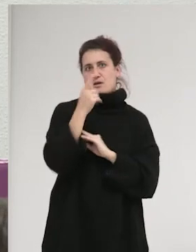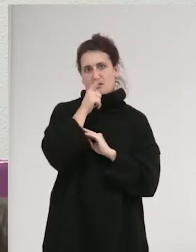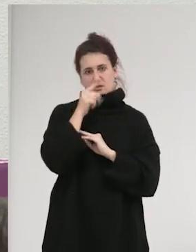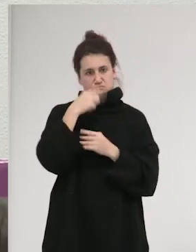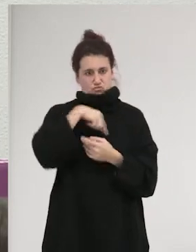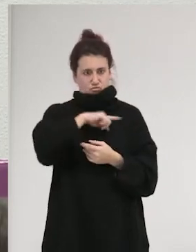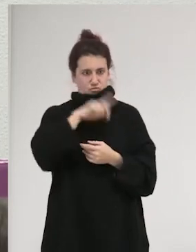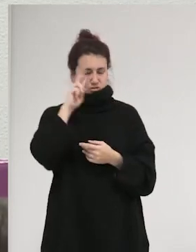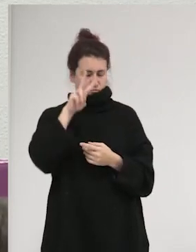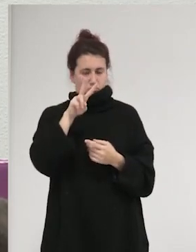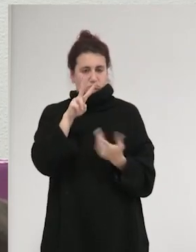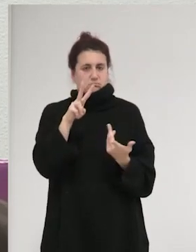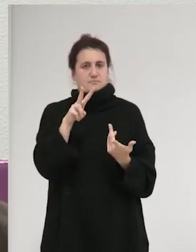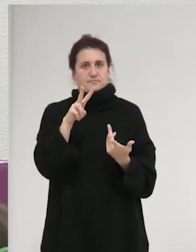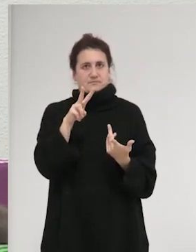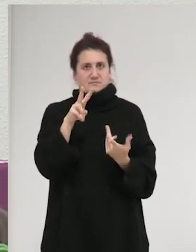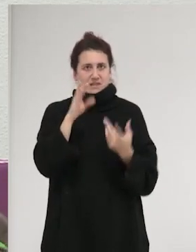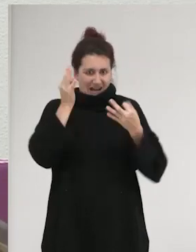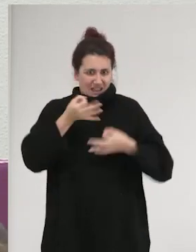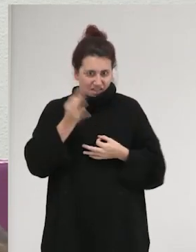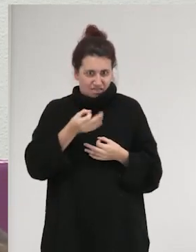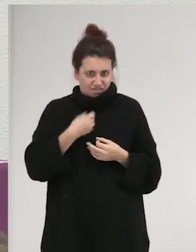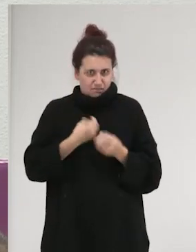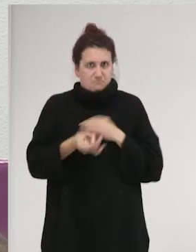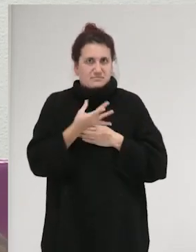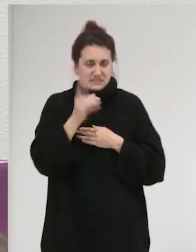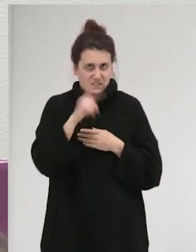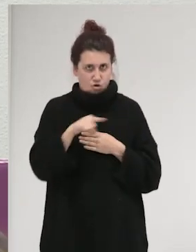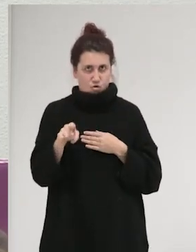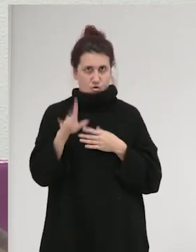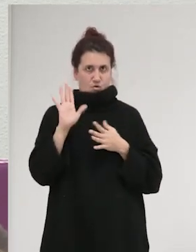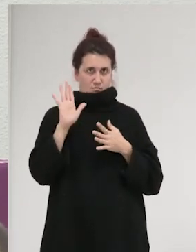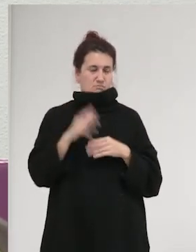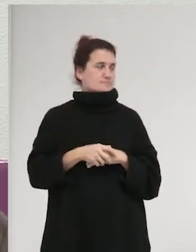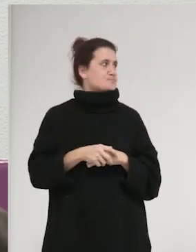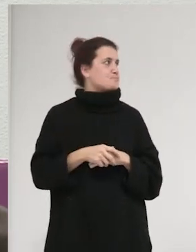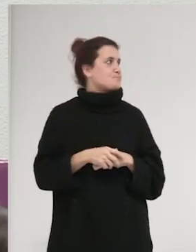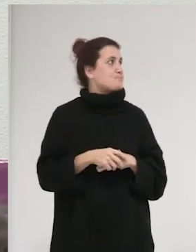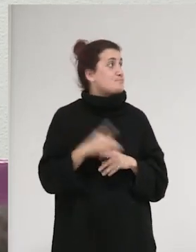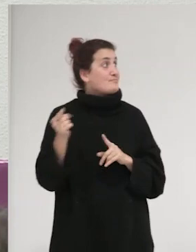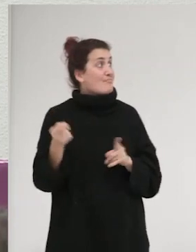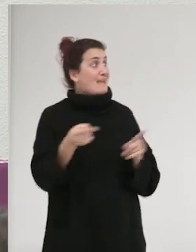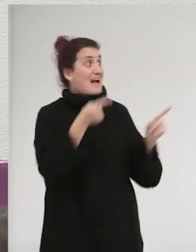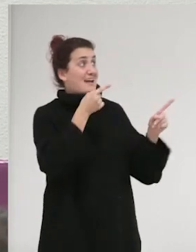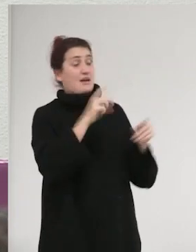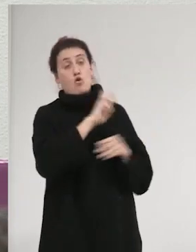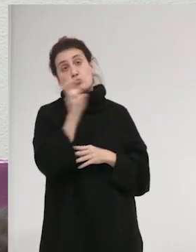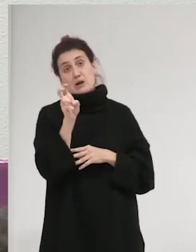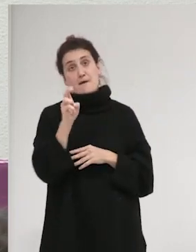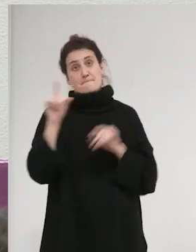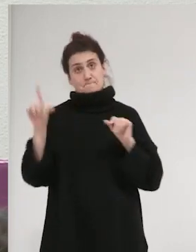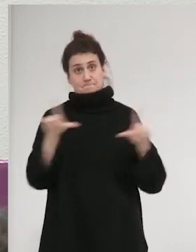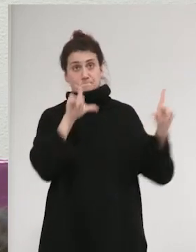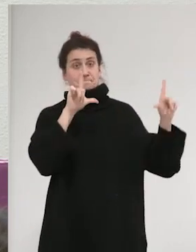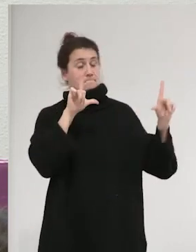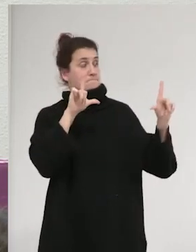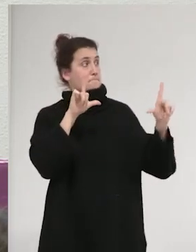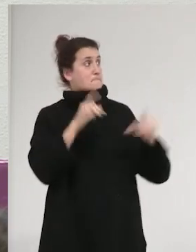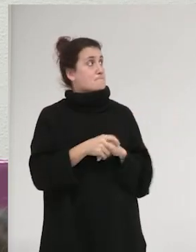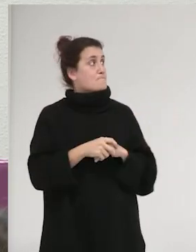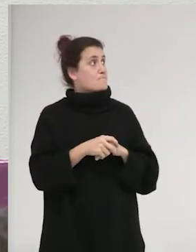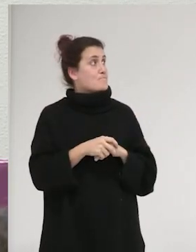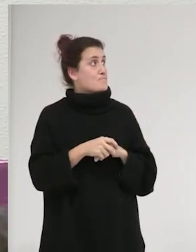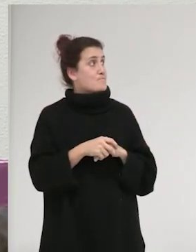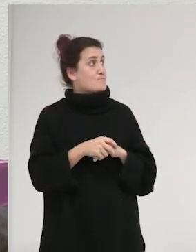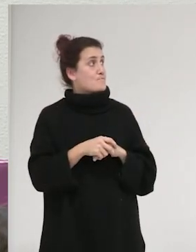si estamos reproduciendo o no, ¿no? Y aquí incorporo otro elemento, ¿no?